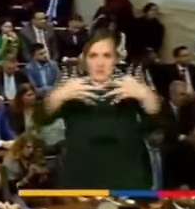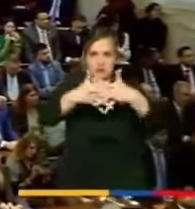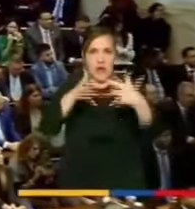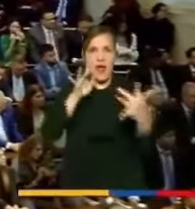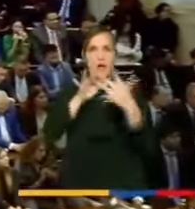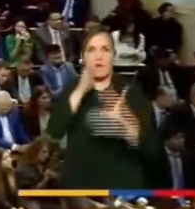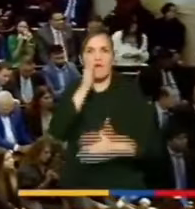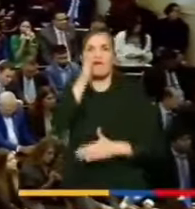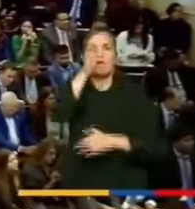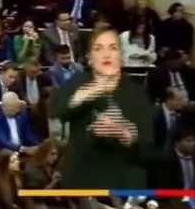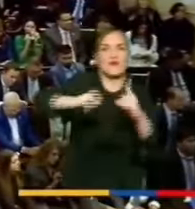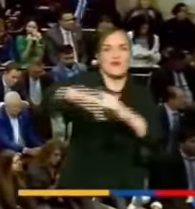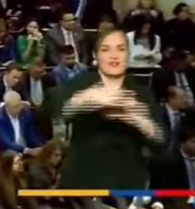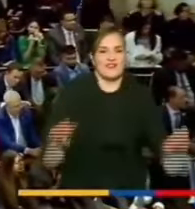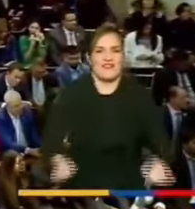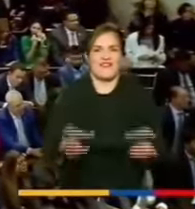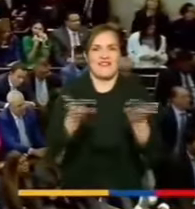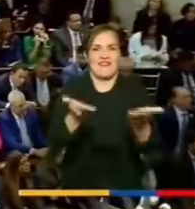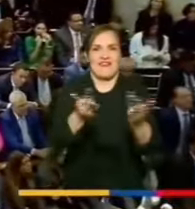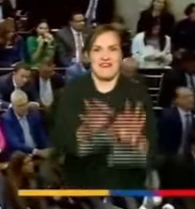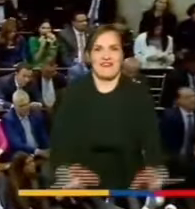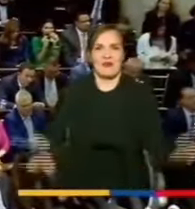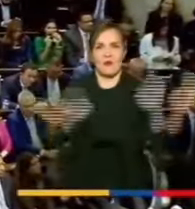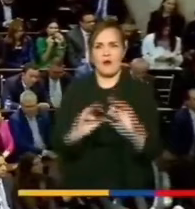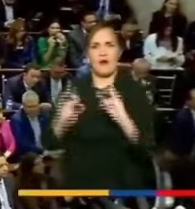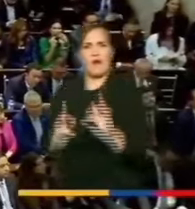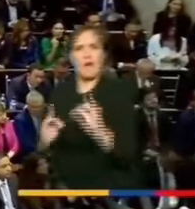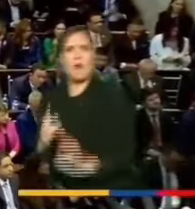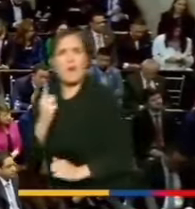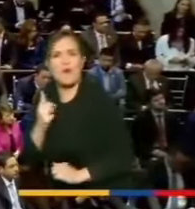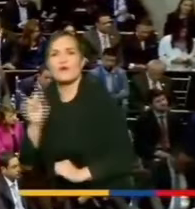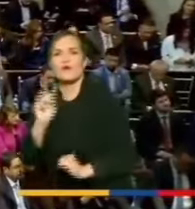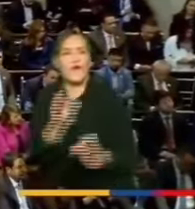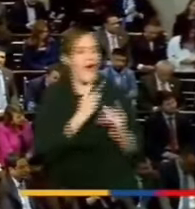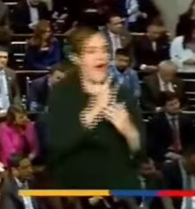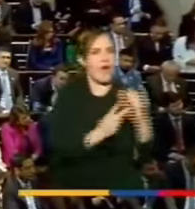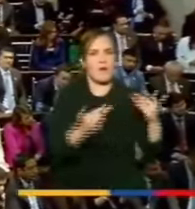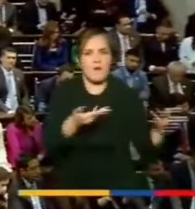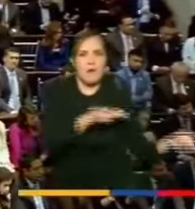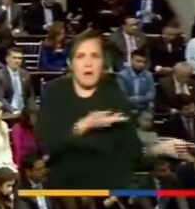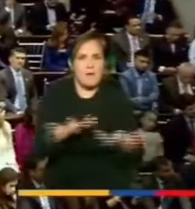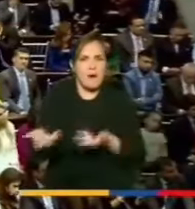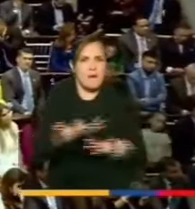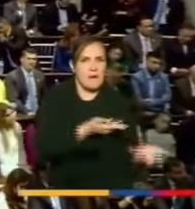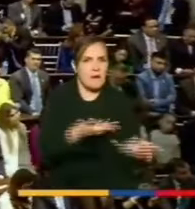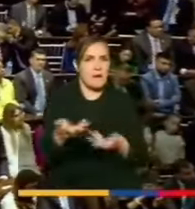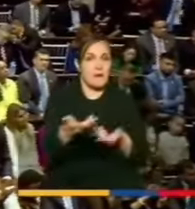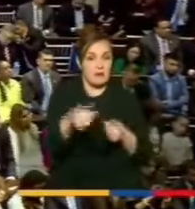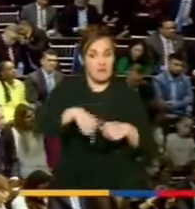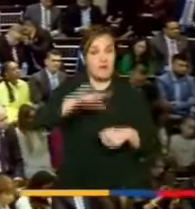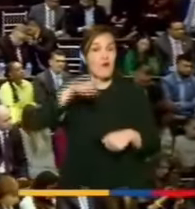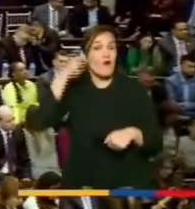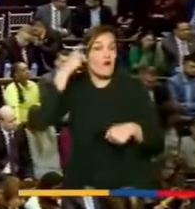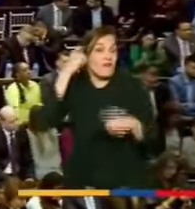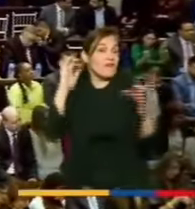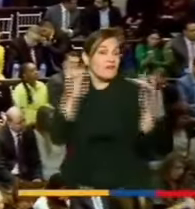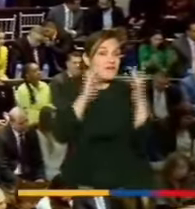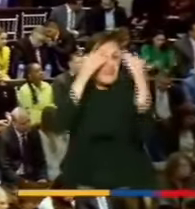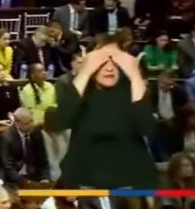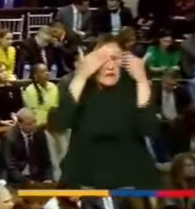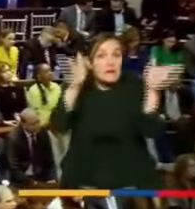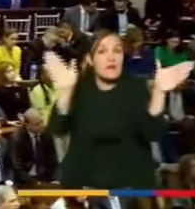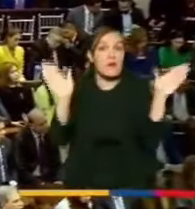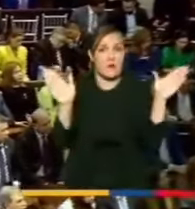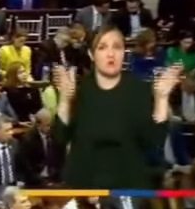de su sociedad el gobierno tuvo como corresponde en una democracia todas las